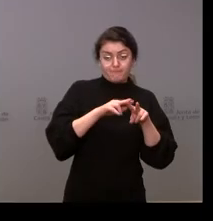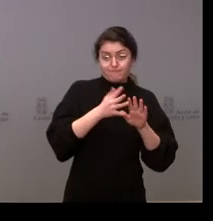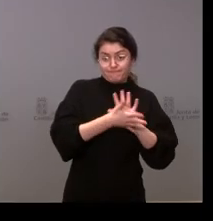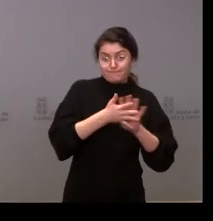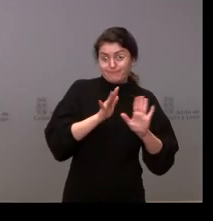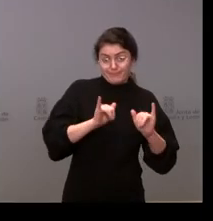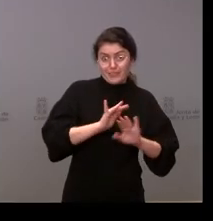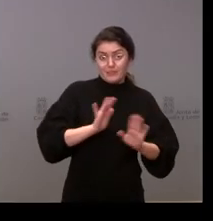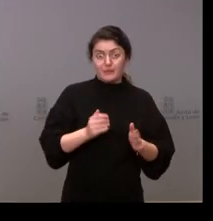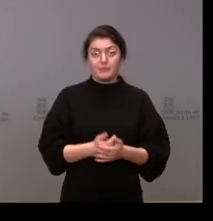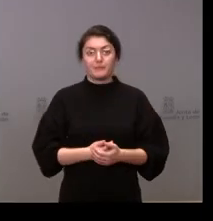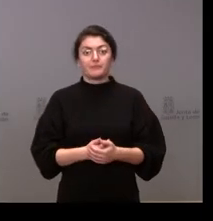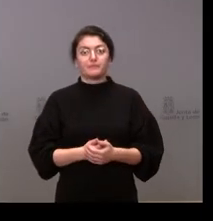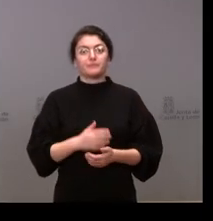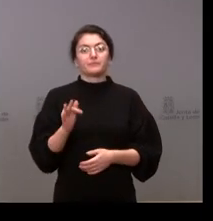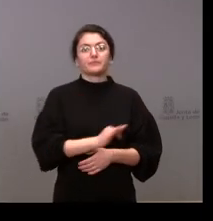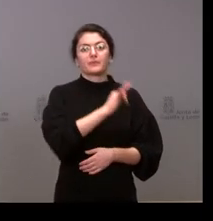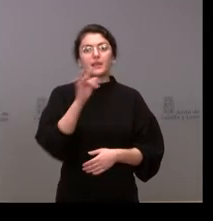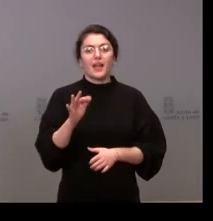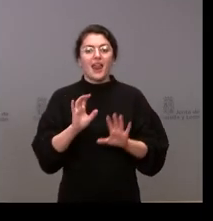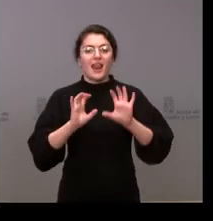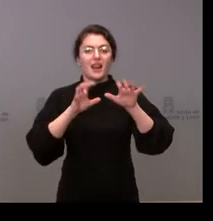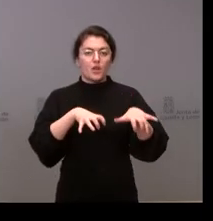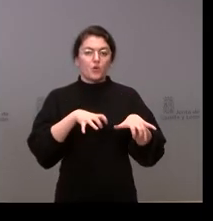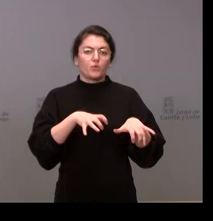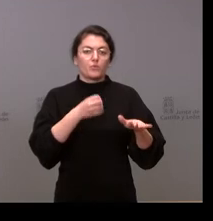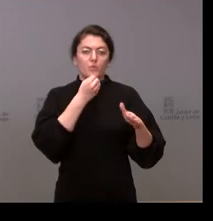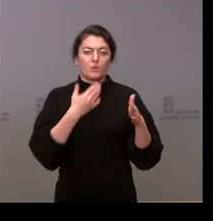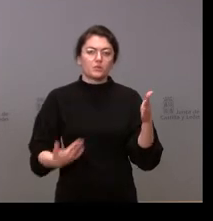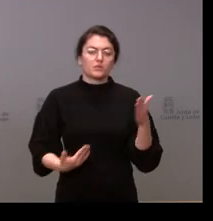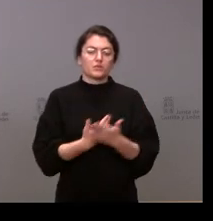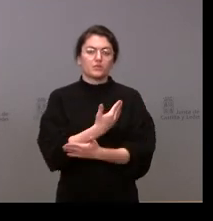continuamos entonces con Ileón Carlos Domínguez adelante buenos días